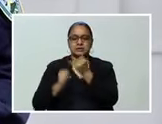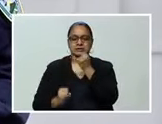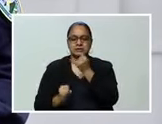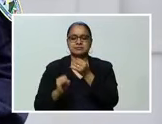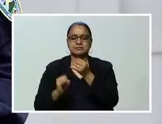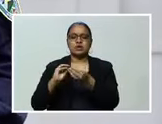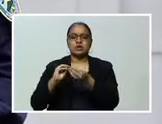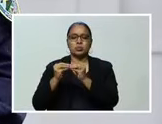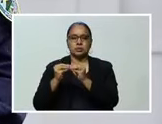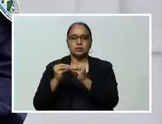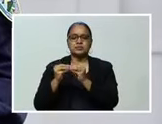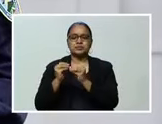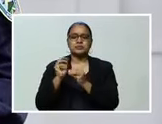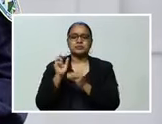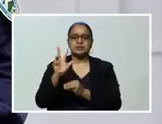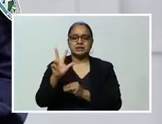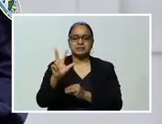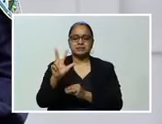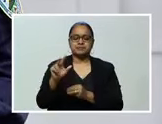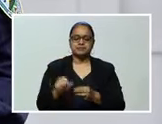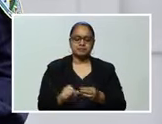pasaporte o carnet de residente, el 3.